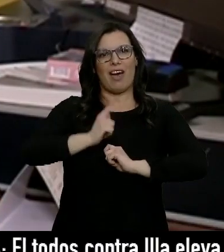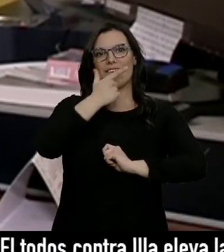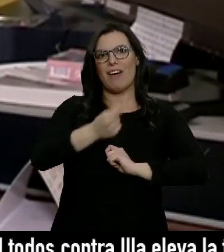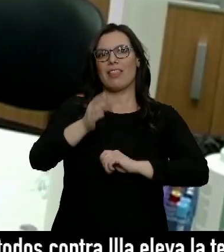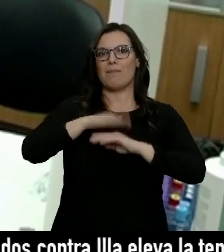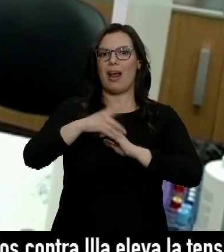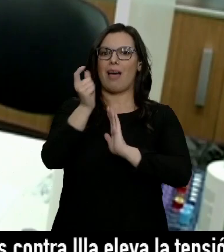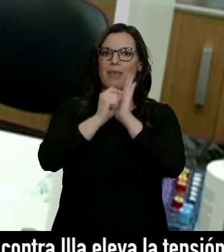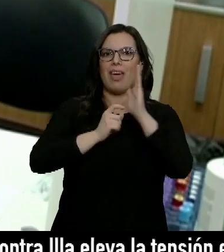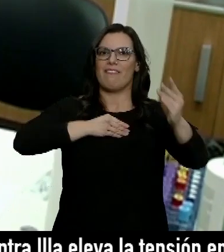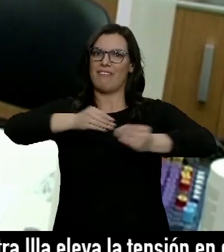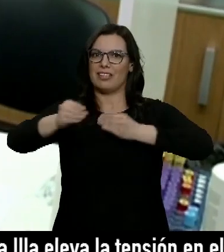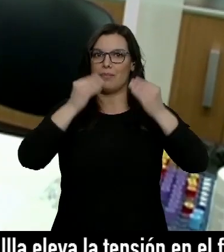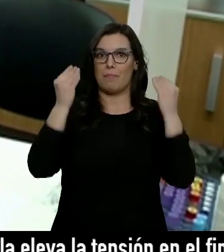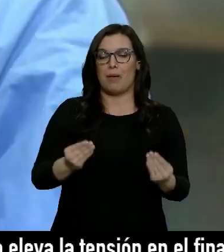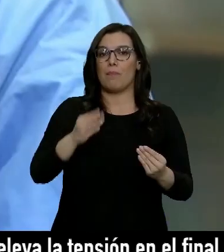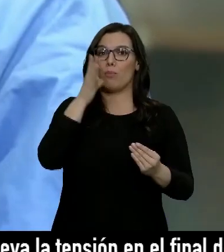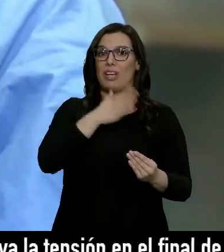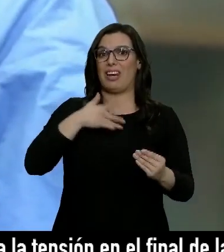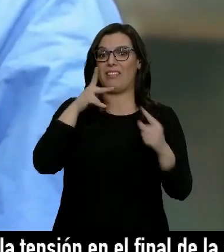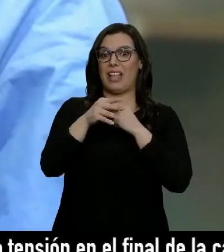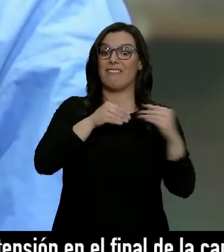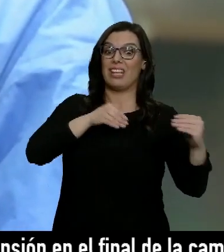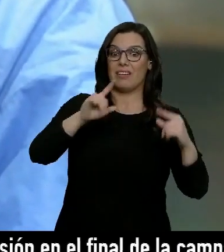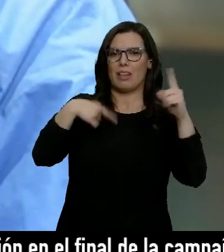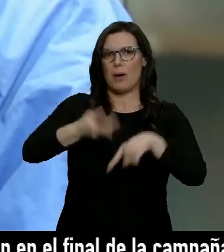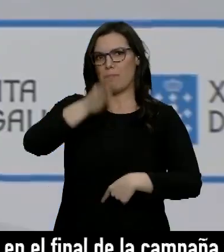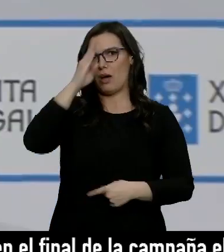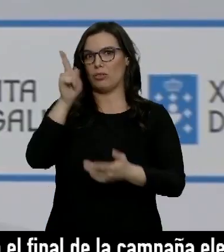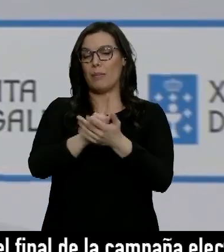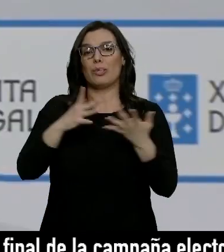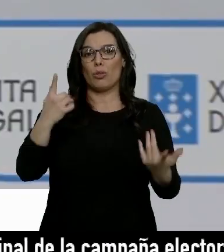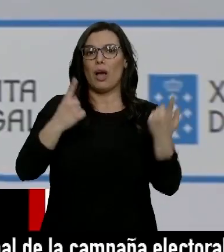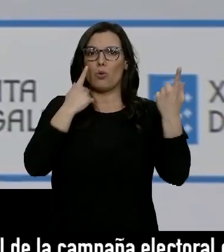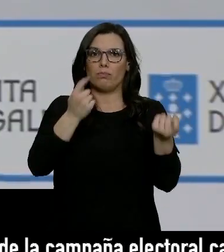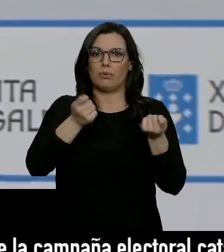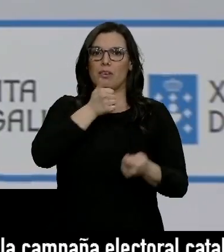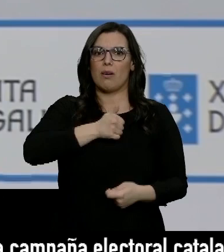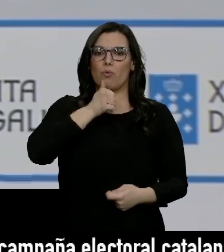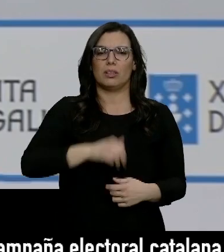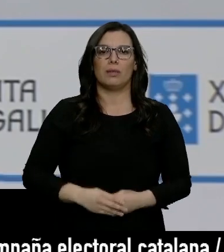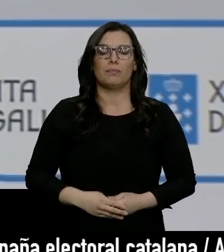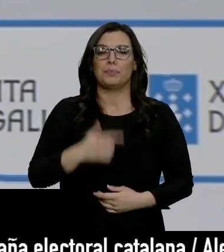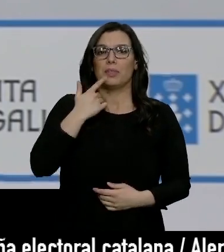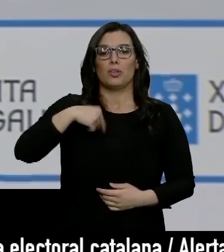semanas se vuelvan a repetir las alarmas. Así que al menos de momento hay quienes aguantan. No van a adoptar ningún